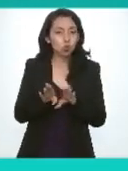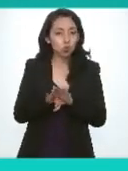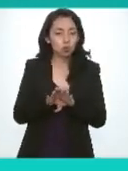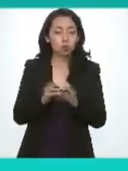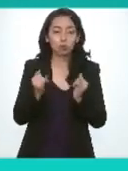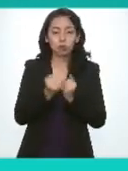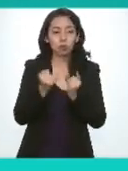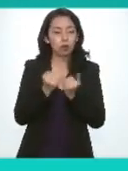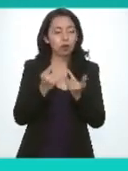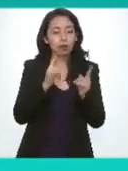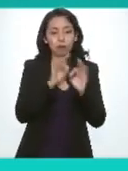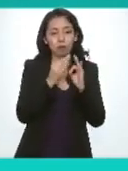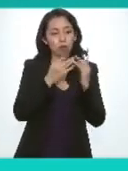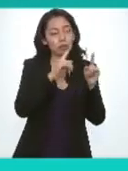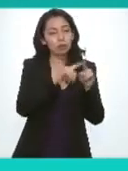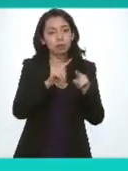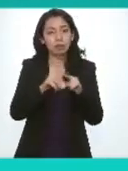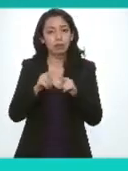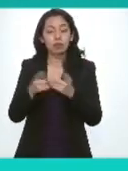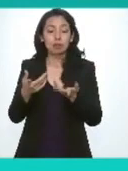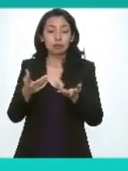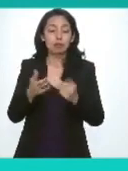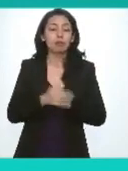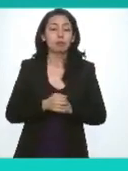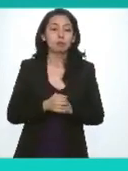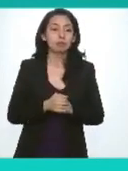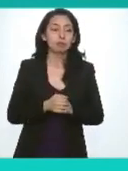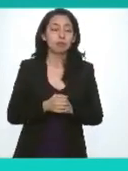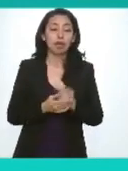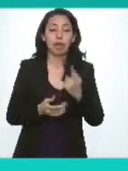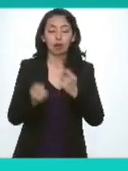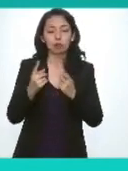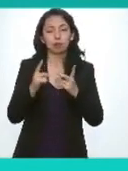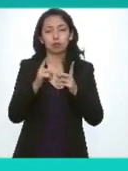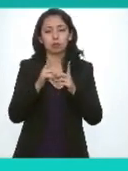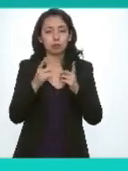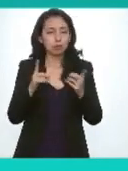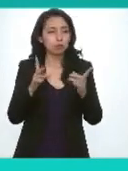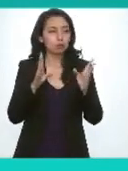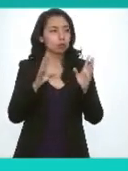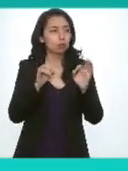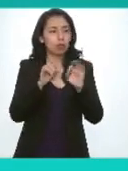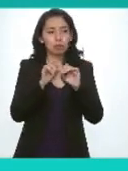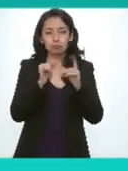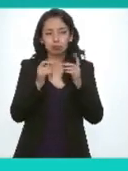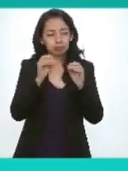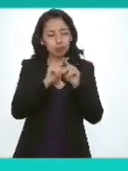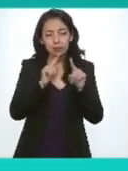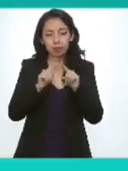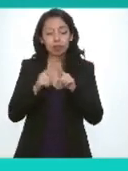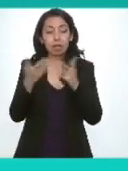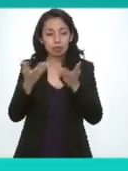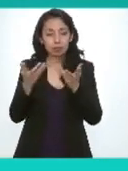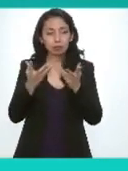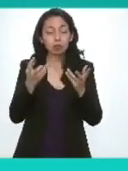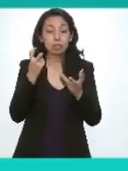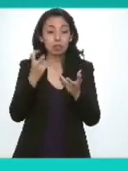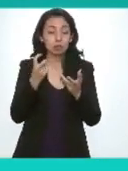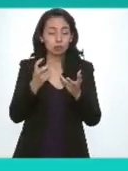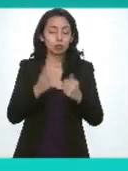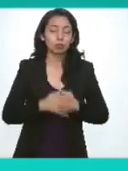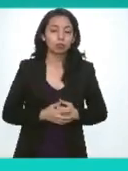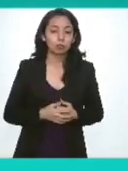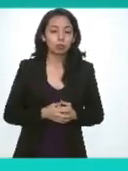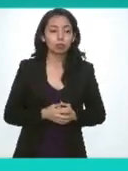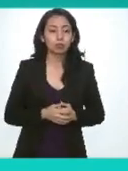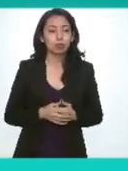aspectos que desde la industria y desde muchos desarrollos se están realizando y creo que en este sentido